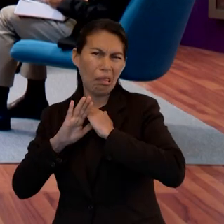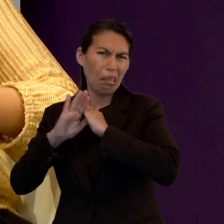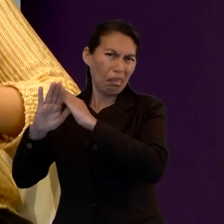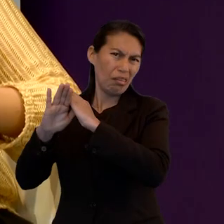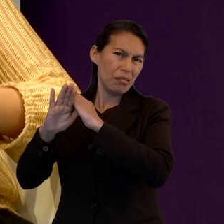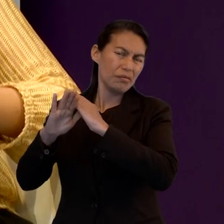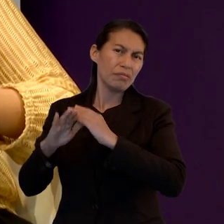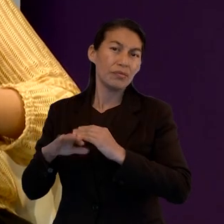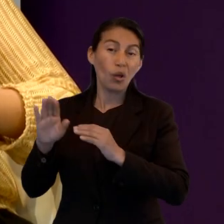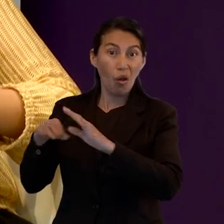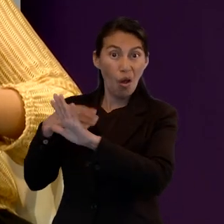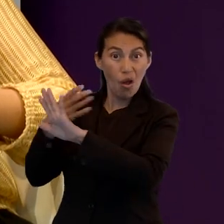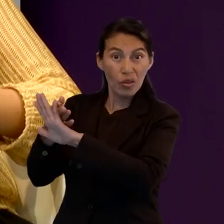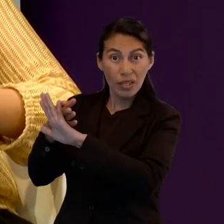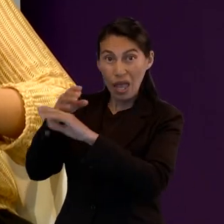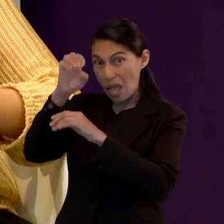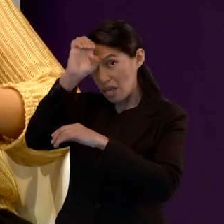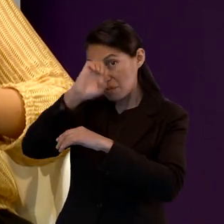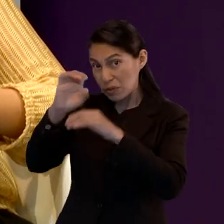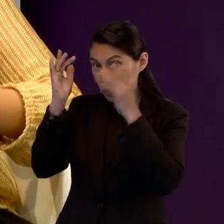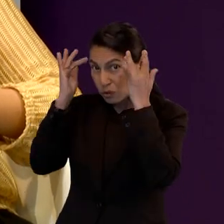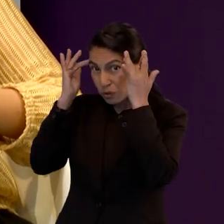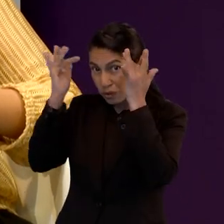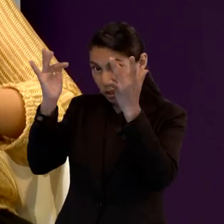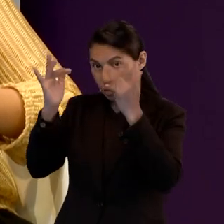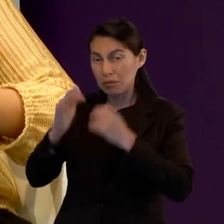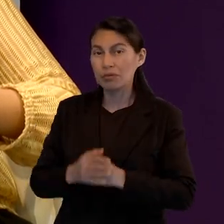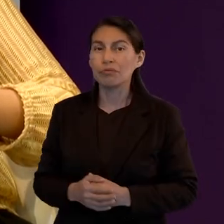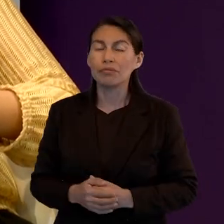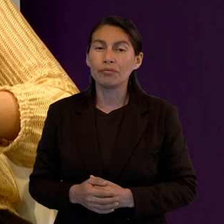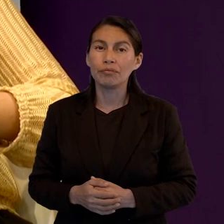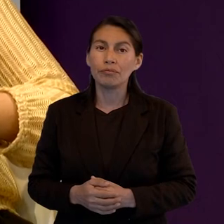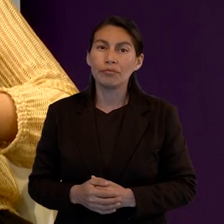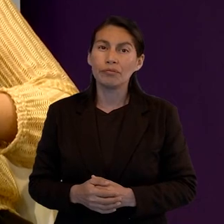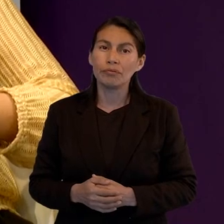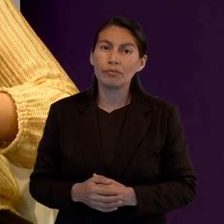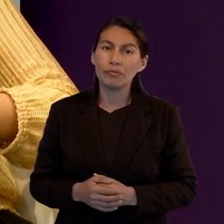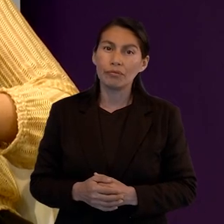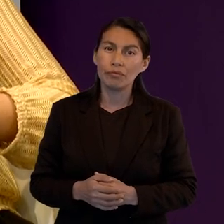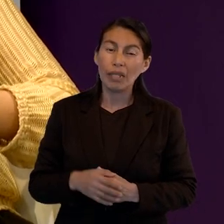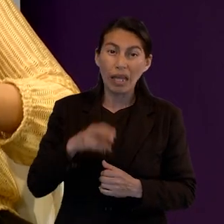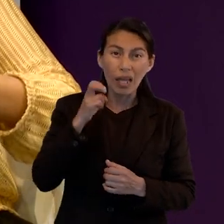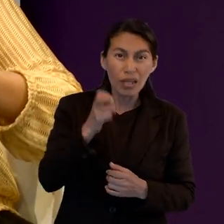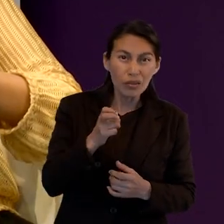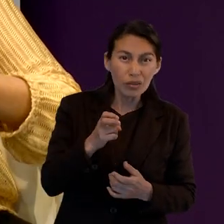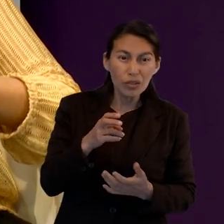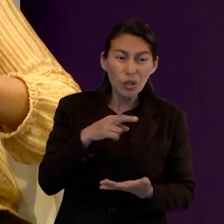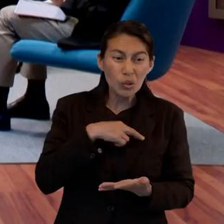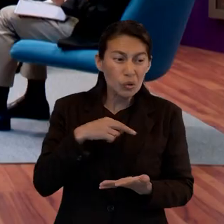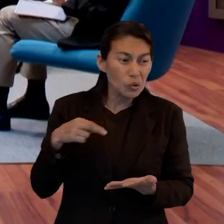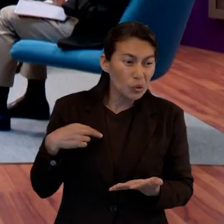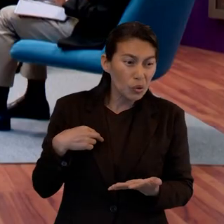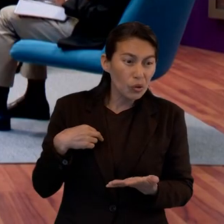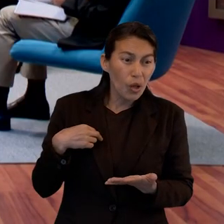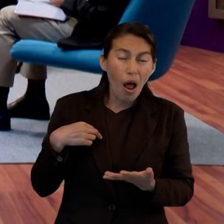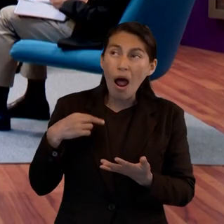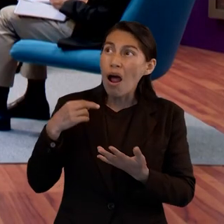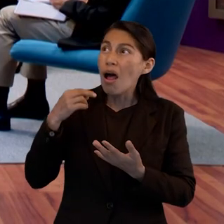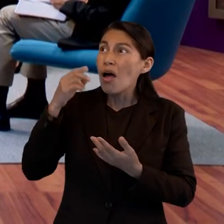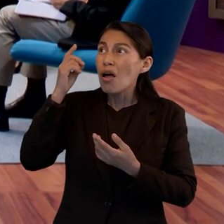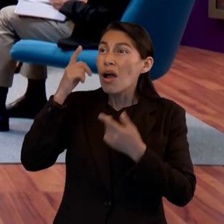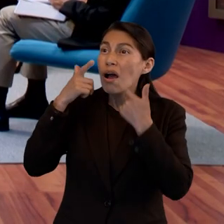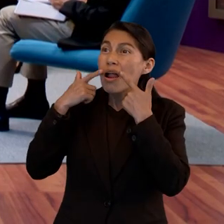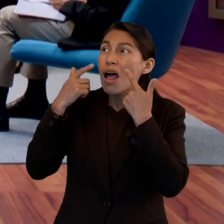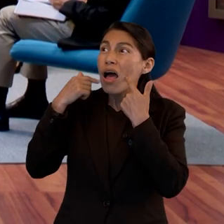soberbia contra el Espíritu Santo. Así que hemos como que rechazado el regalo de la